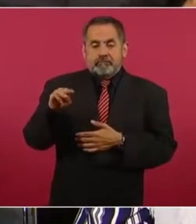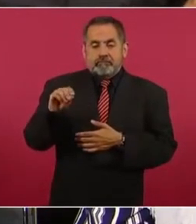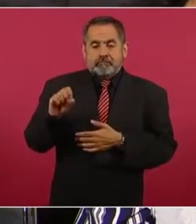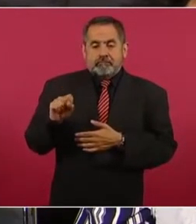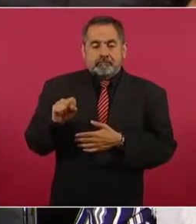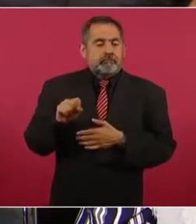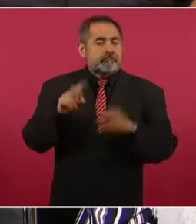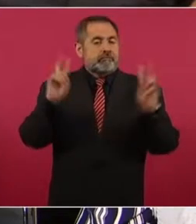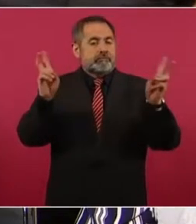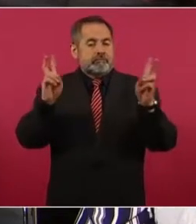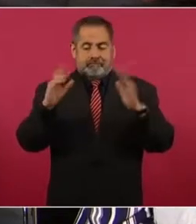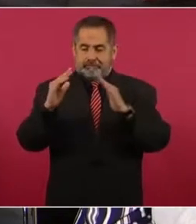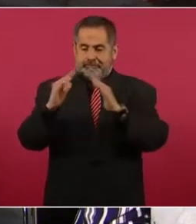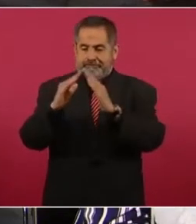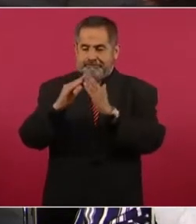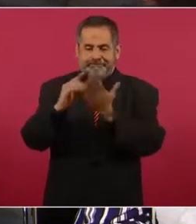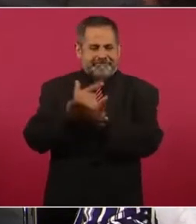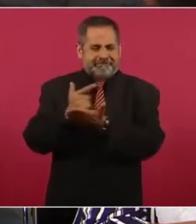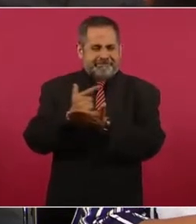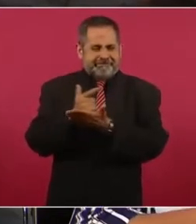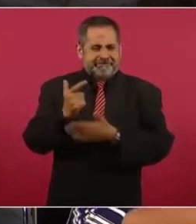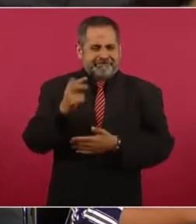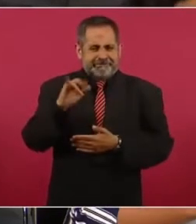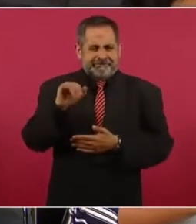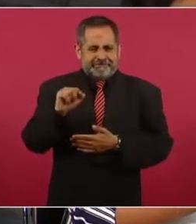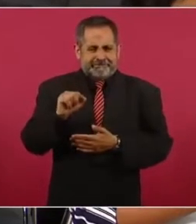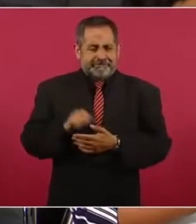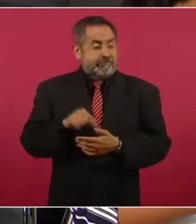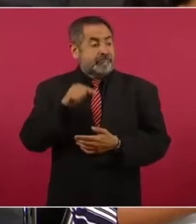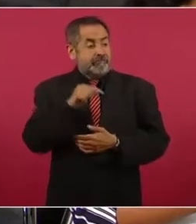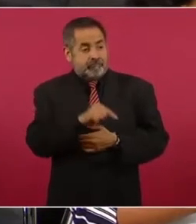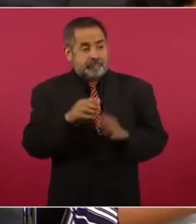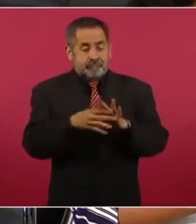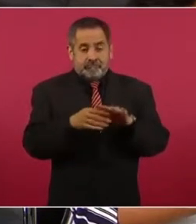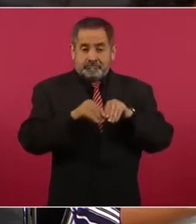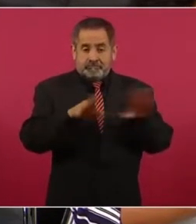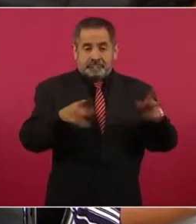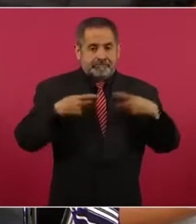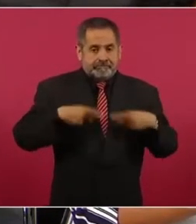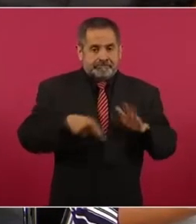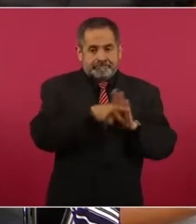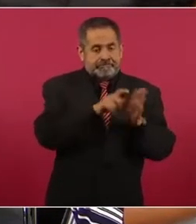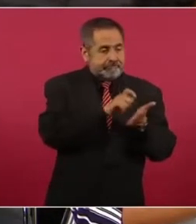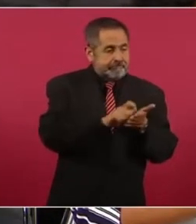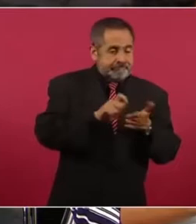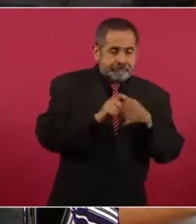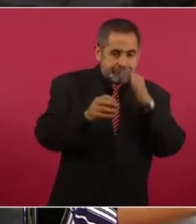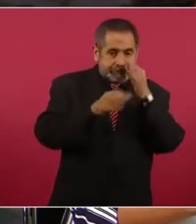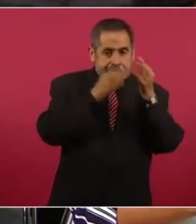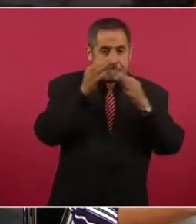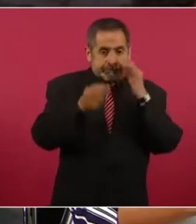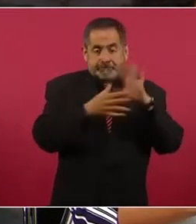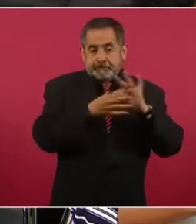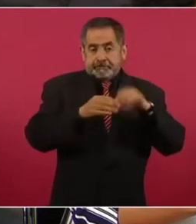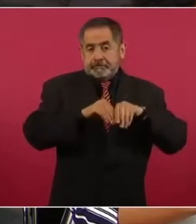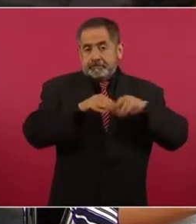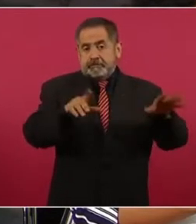la Casa Gris. Hoy escribe, este periodista hoy escribe sobre este tema,